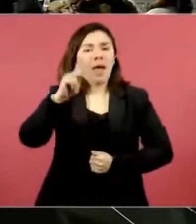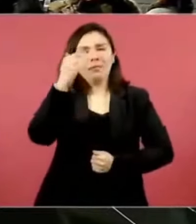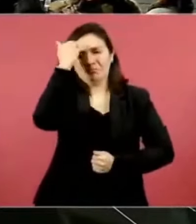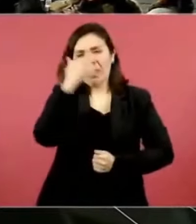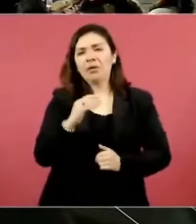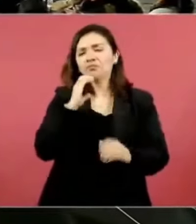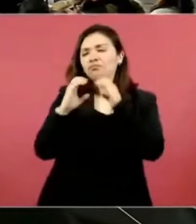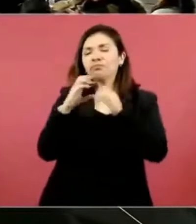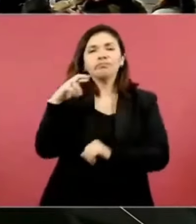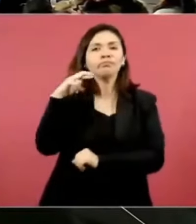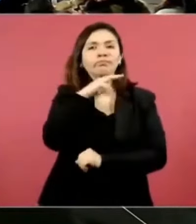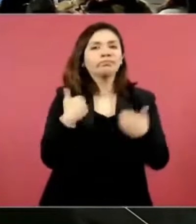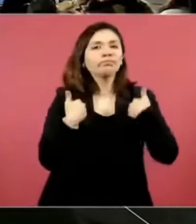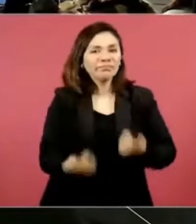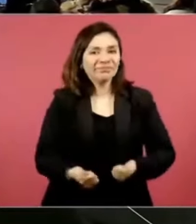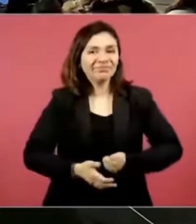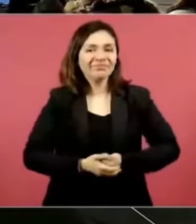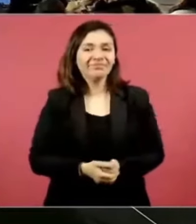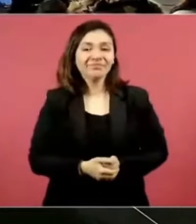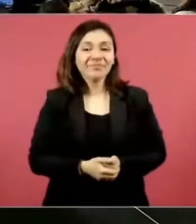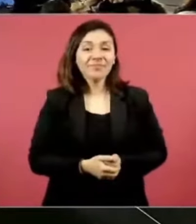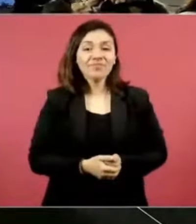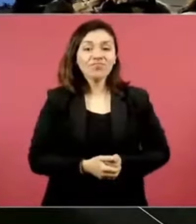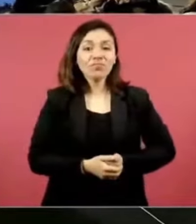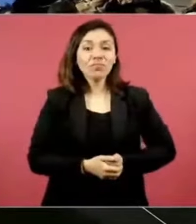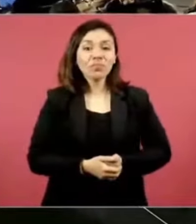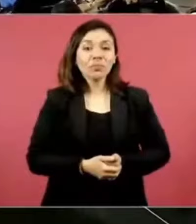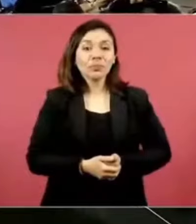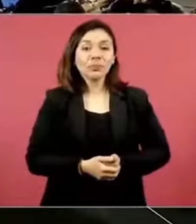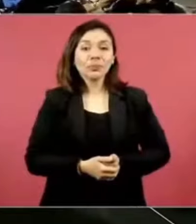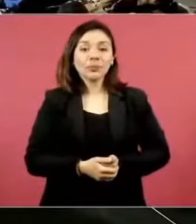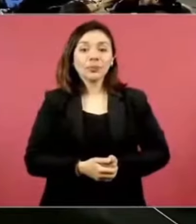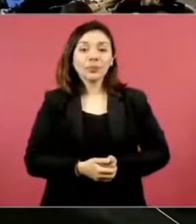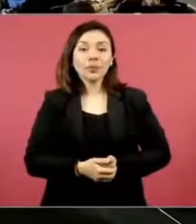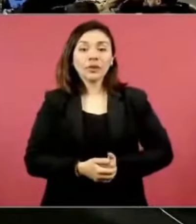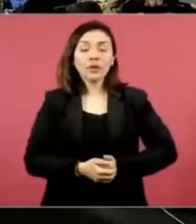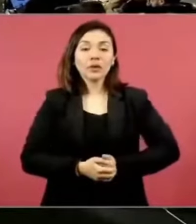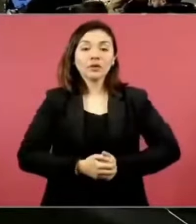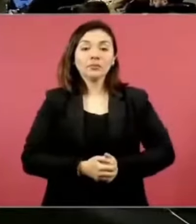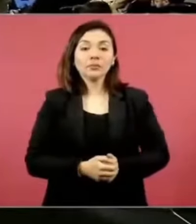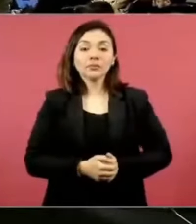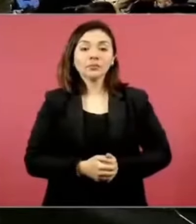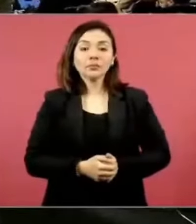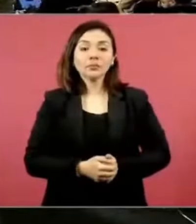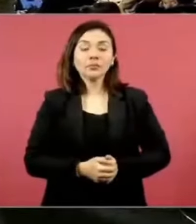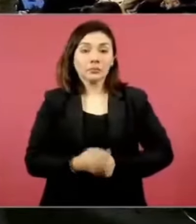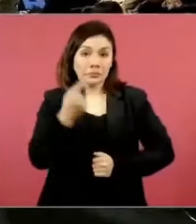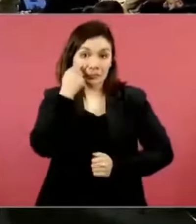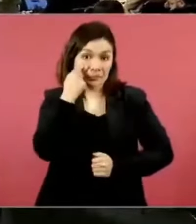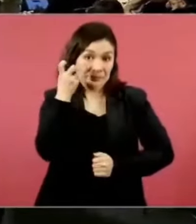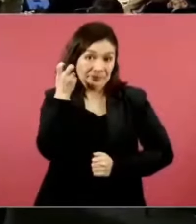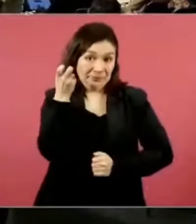sí pero así estaba pero a ver hay una